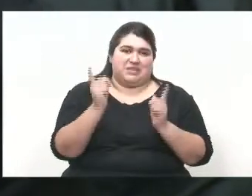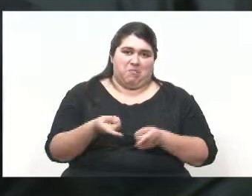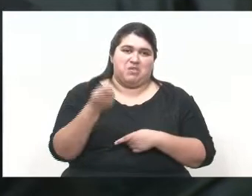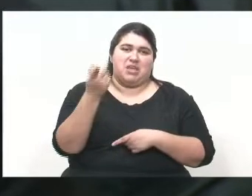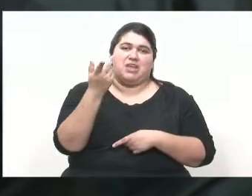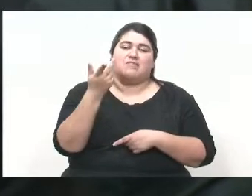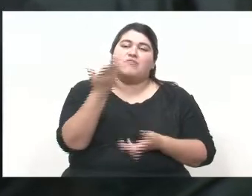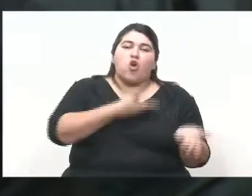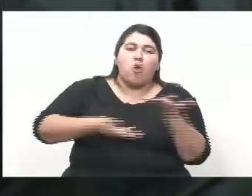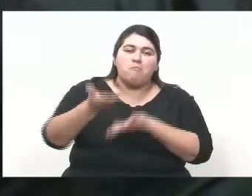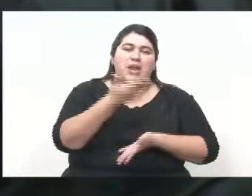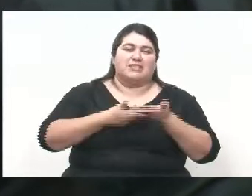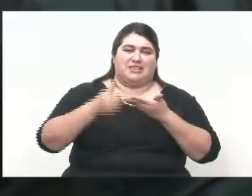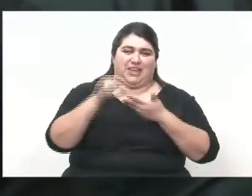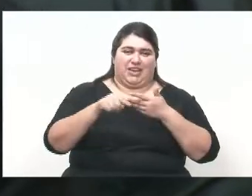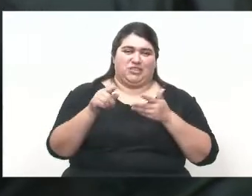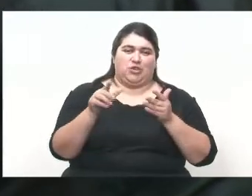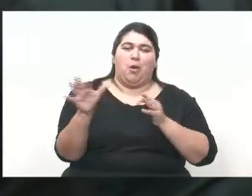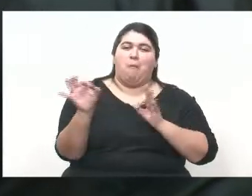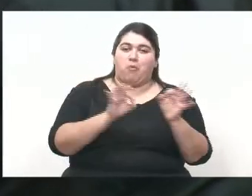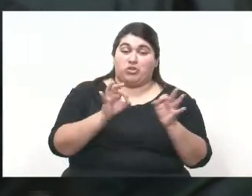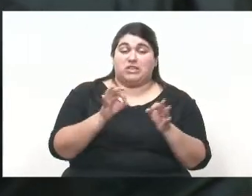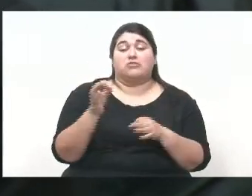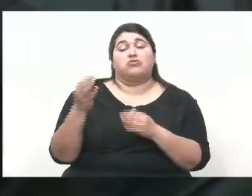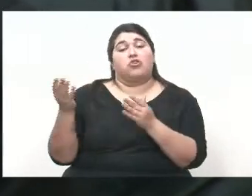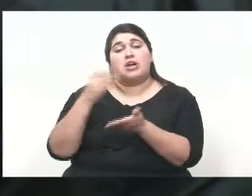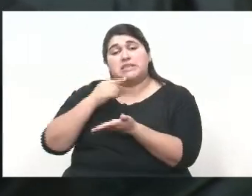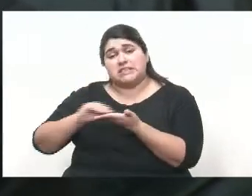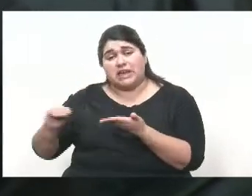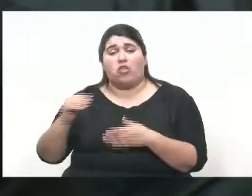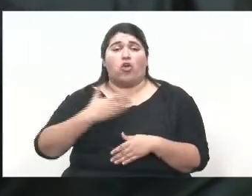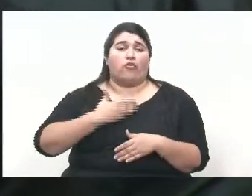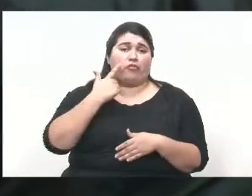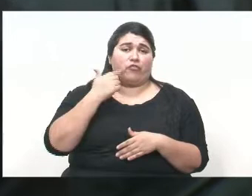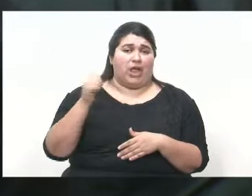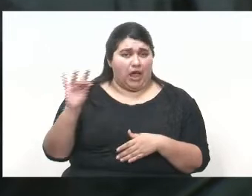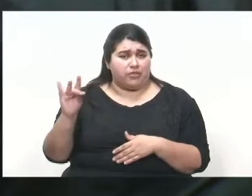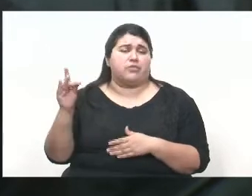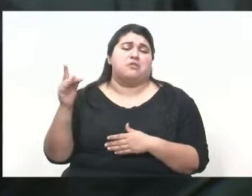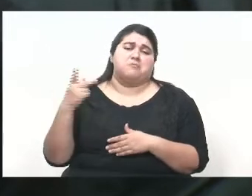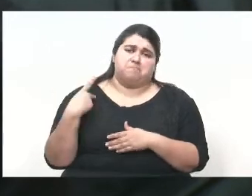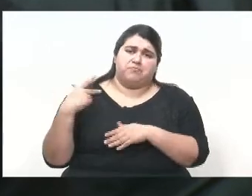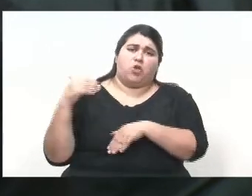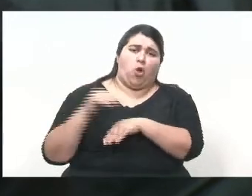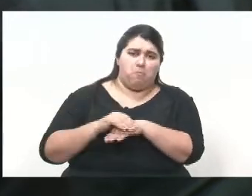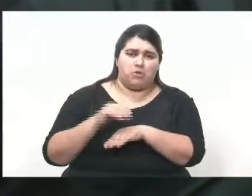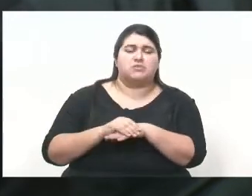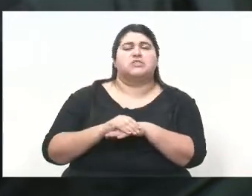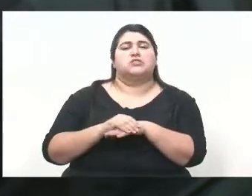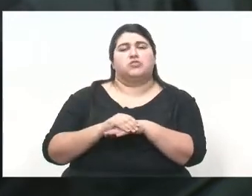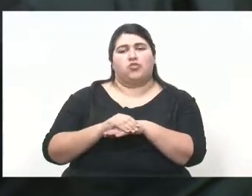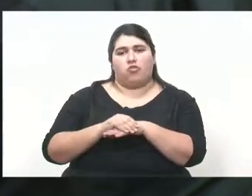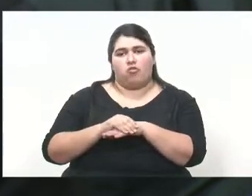este proyecto con el senador Fiad, que sabemos tiene también un gran compromiso con los